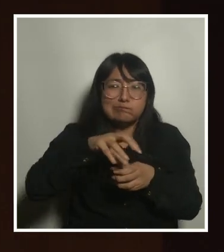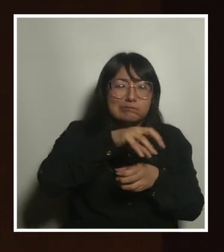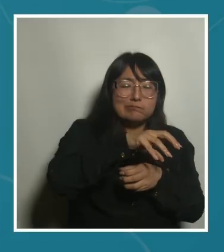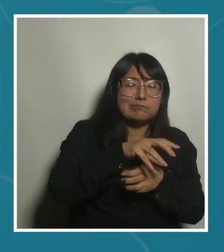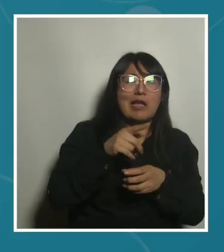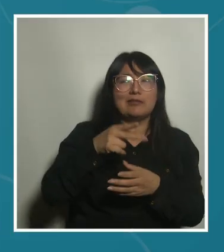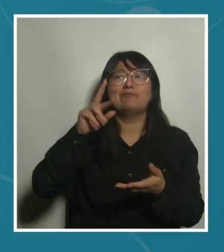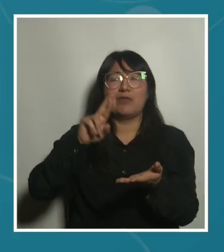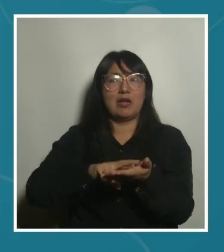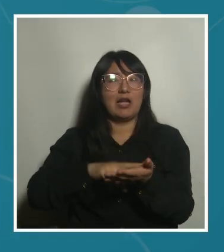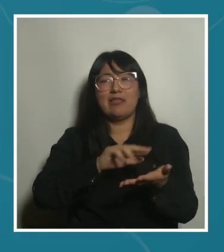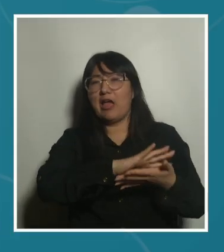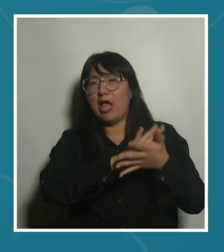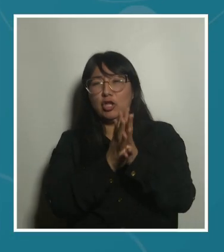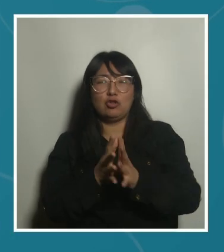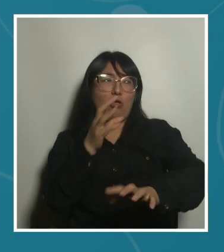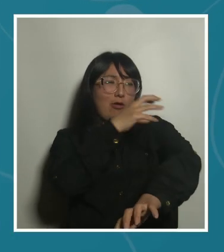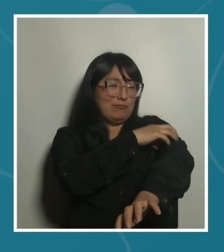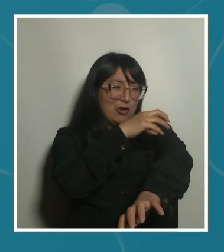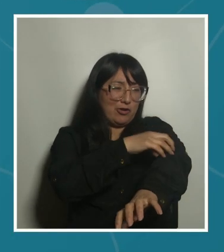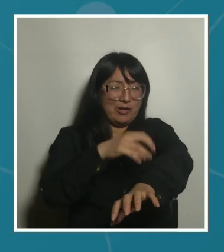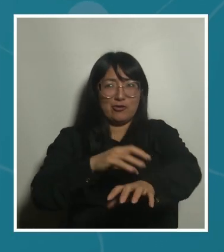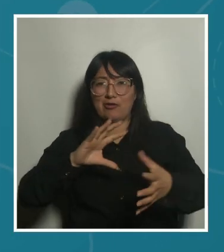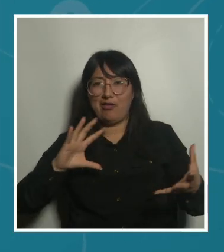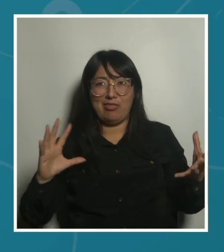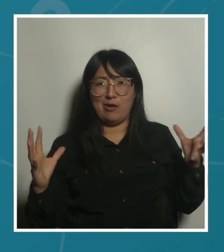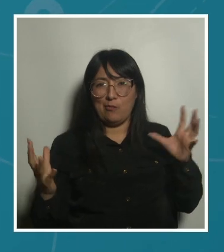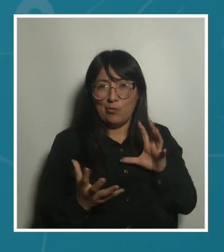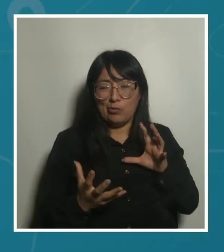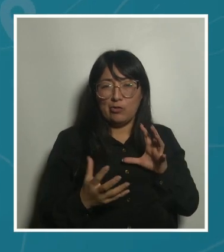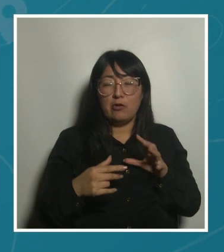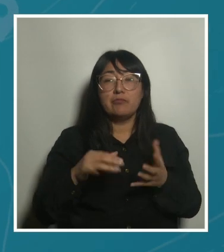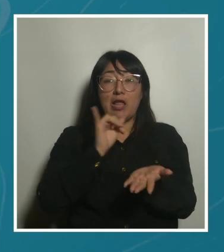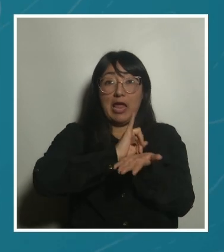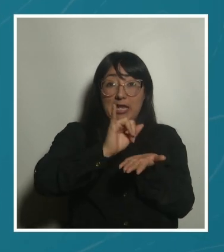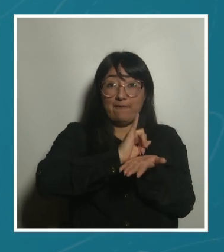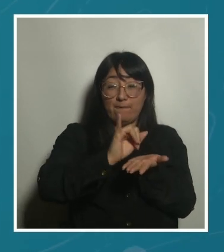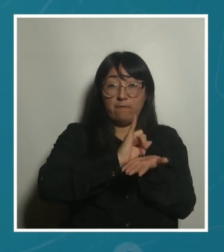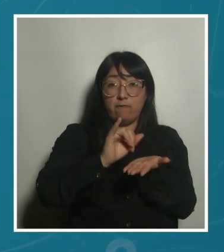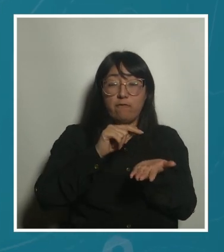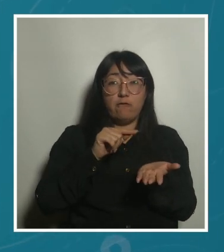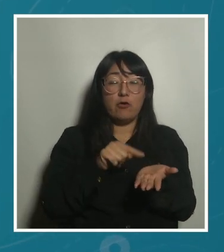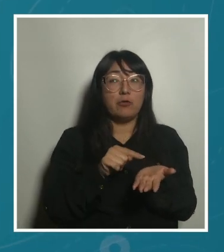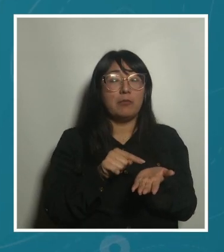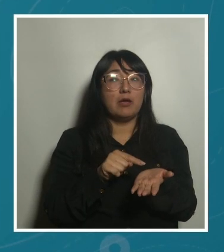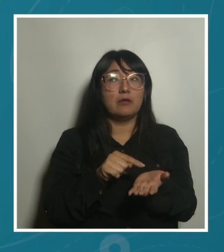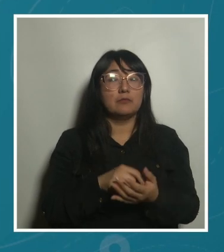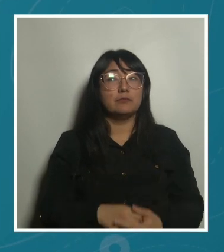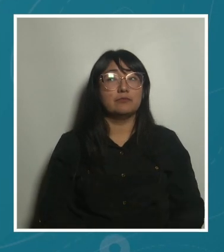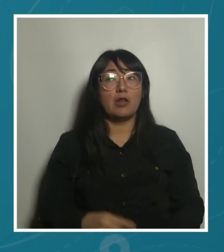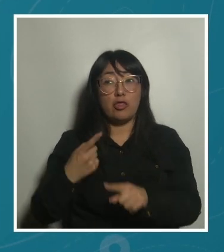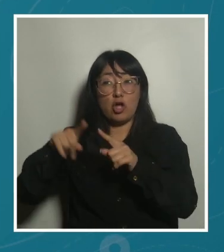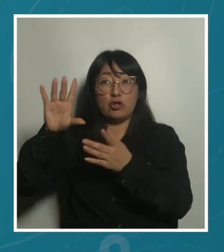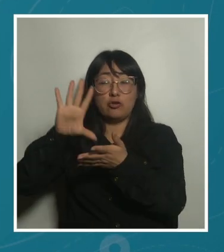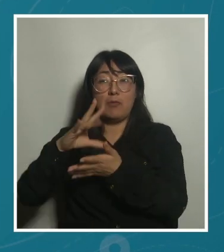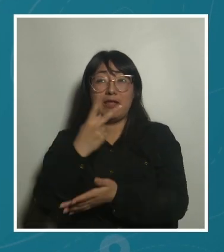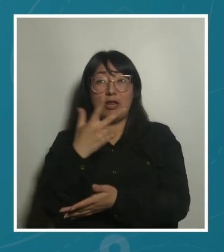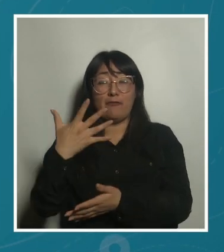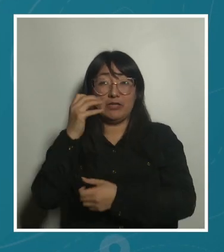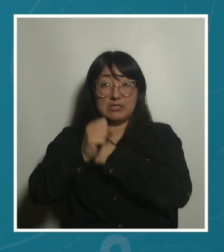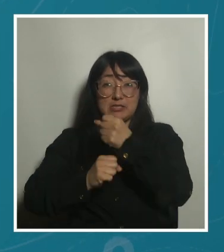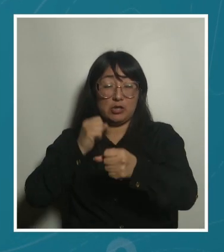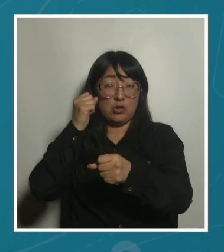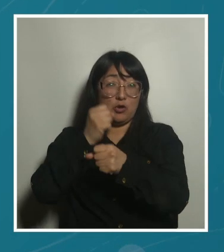en todas las regiones del mundo. Según el informe de Beijing de los 25 años